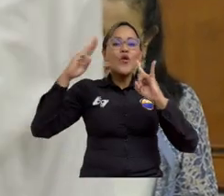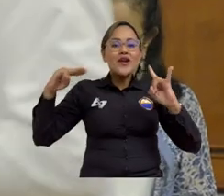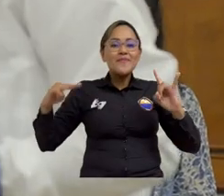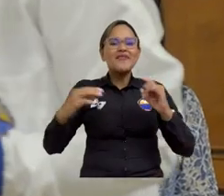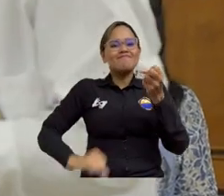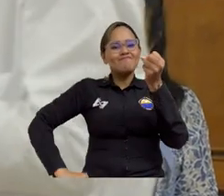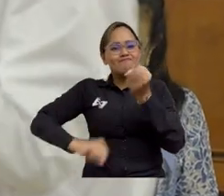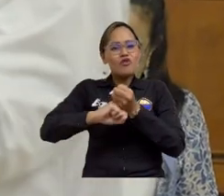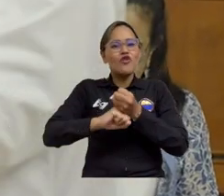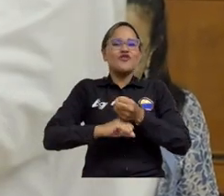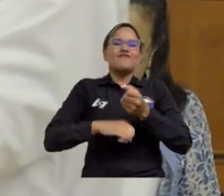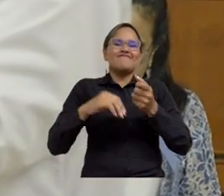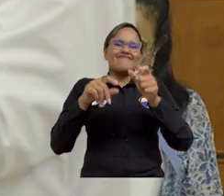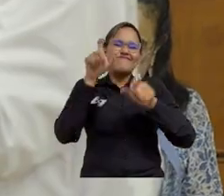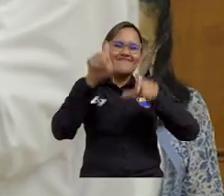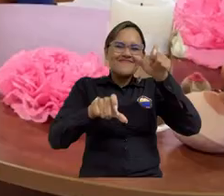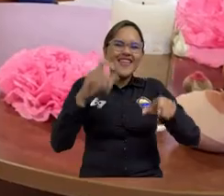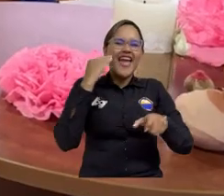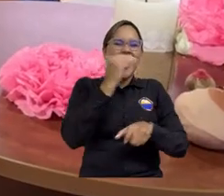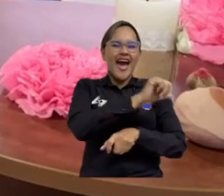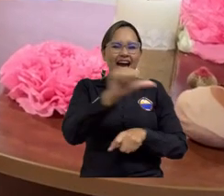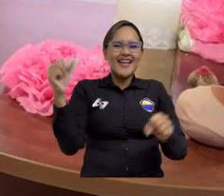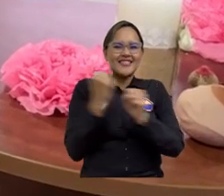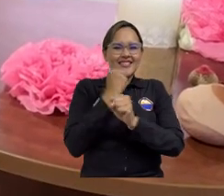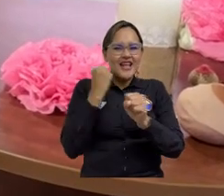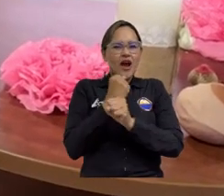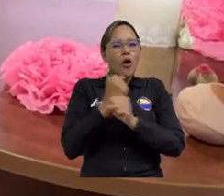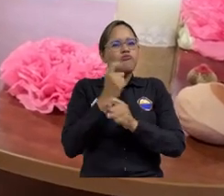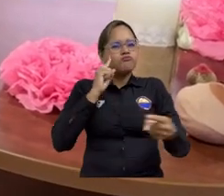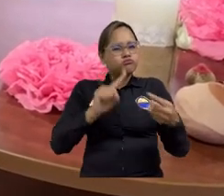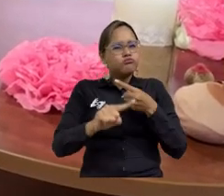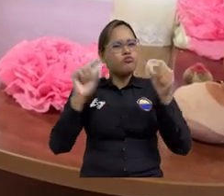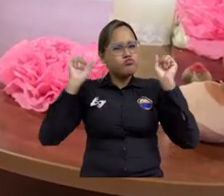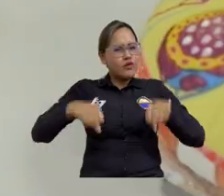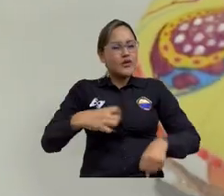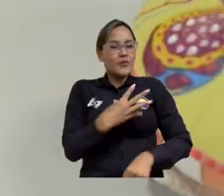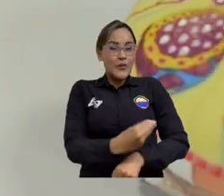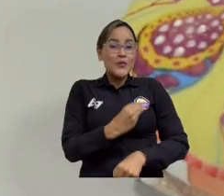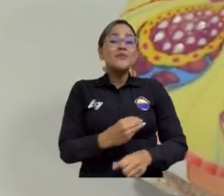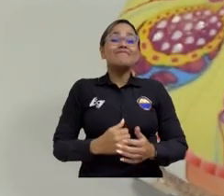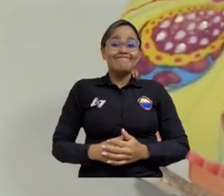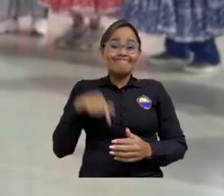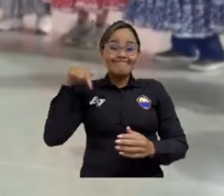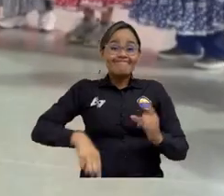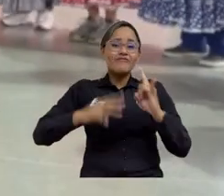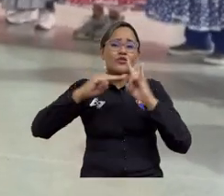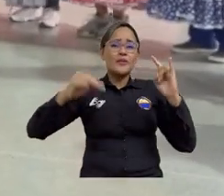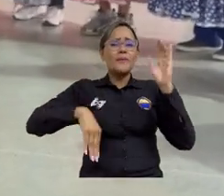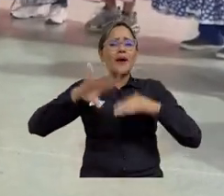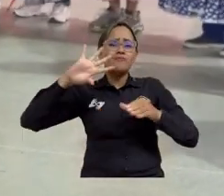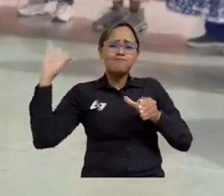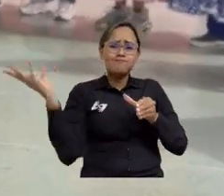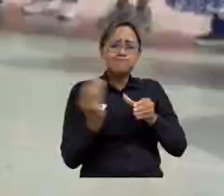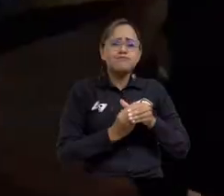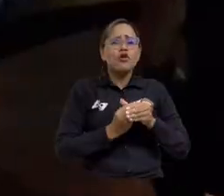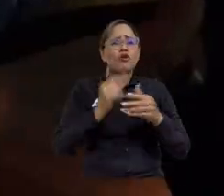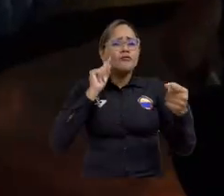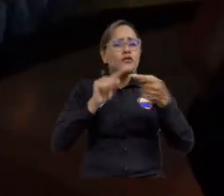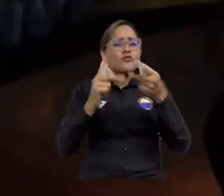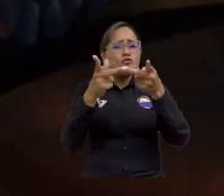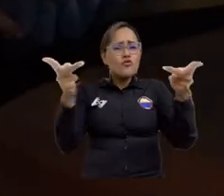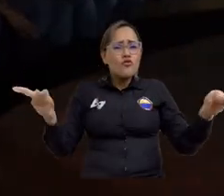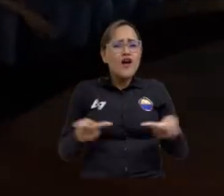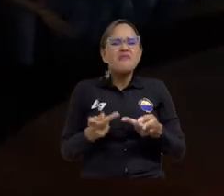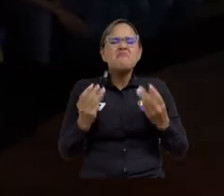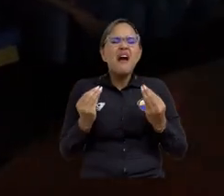madres y padres que estudian y trabajan, la cual ratifica el compromiso de la alma mater con la inclusión a través de la construcción de espacios como la sala